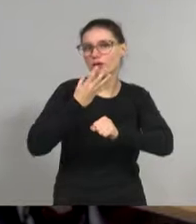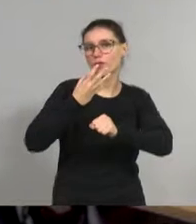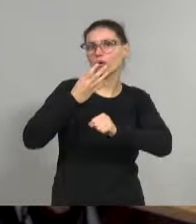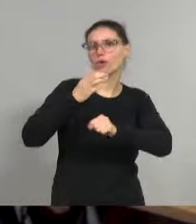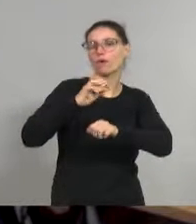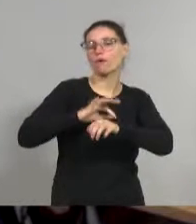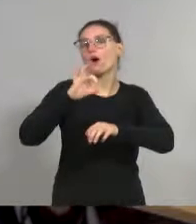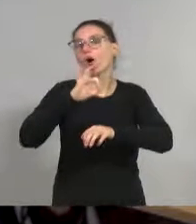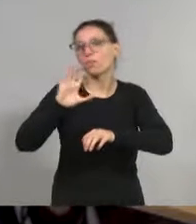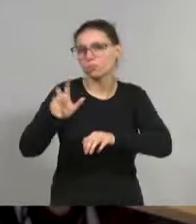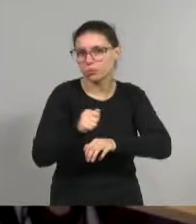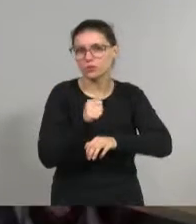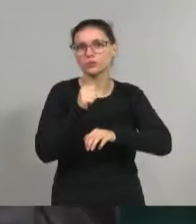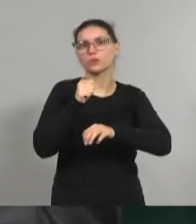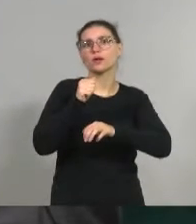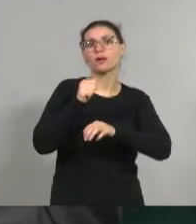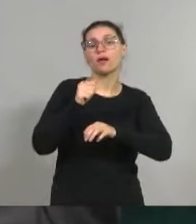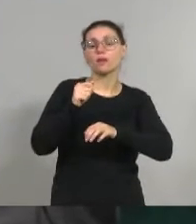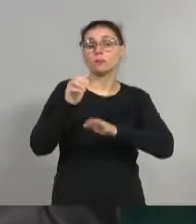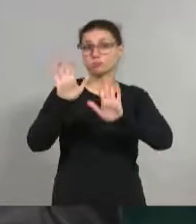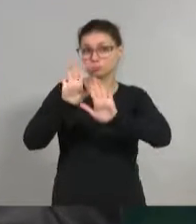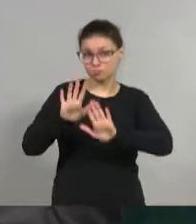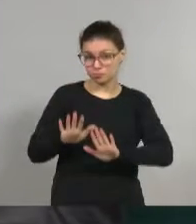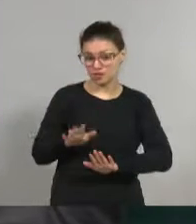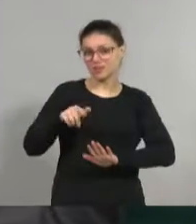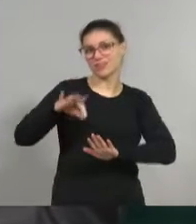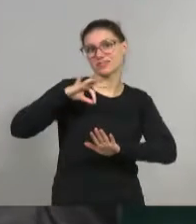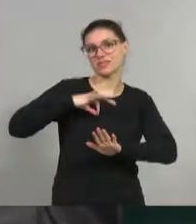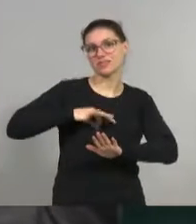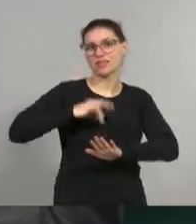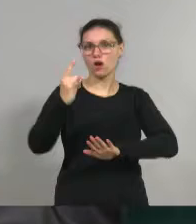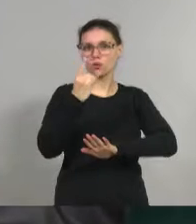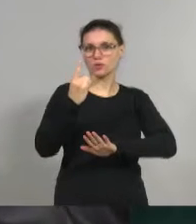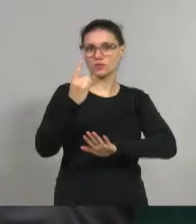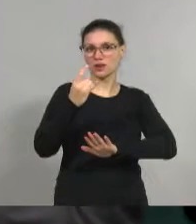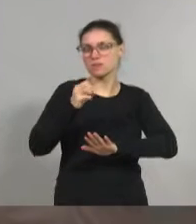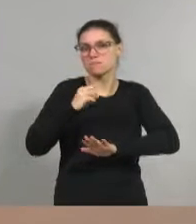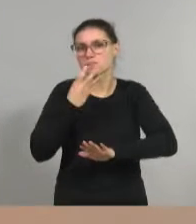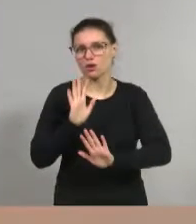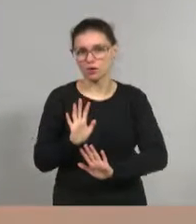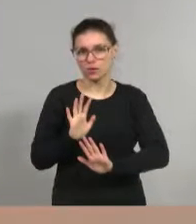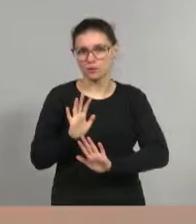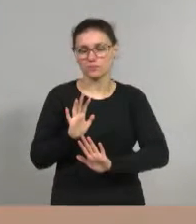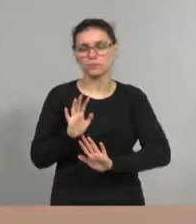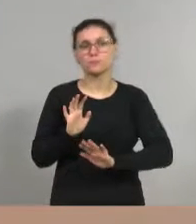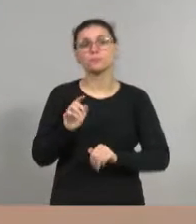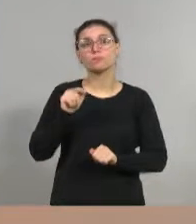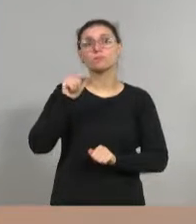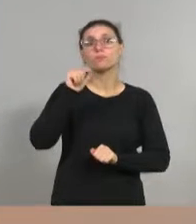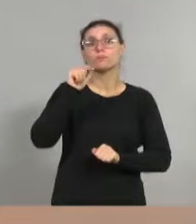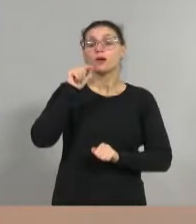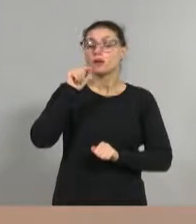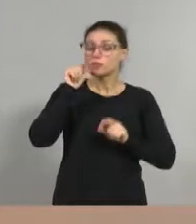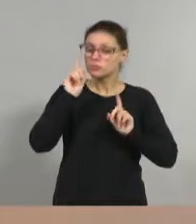de planificación de la vida universitaria y a su vez decía que hay un desafío interno,